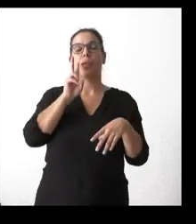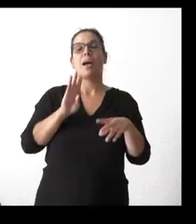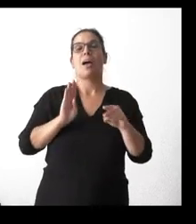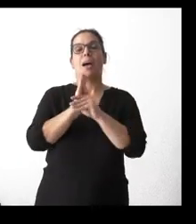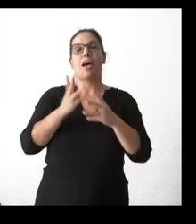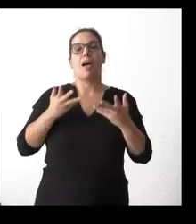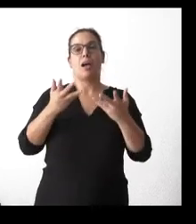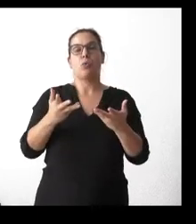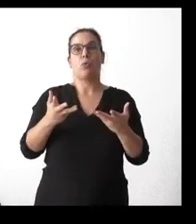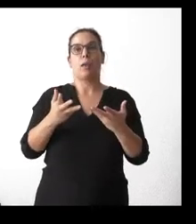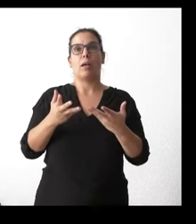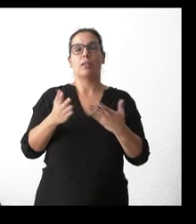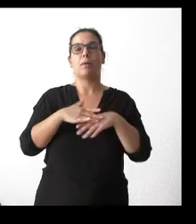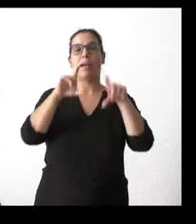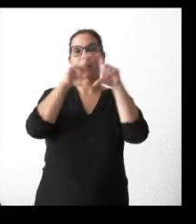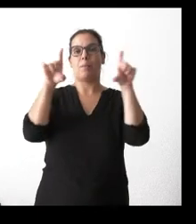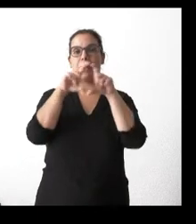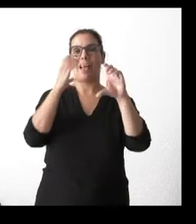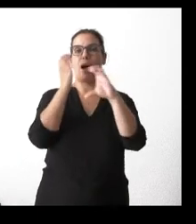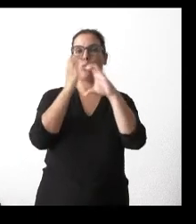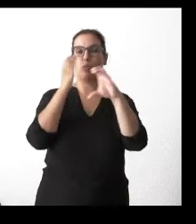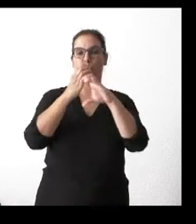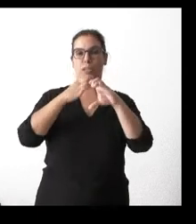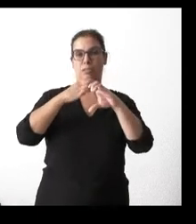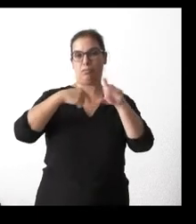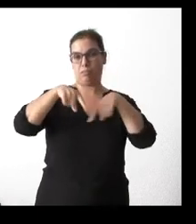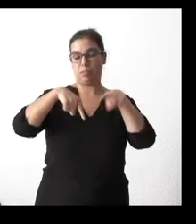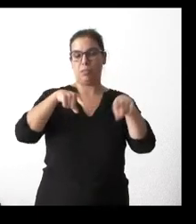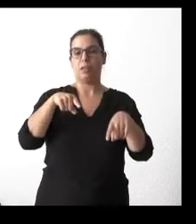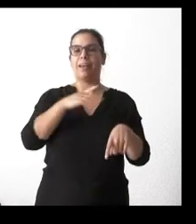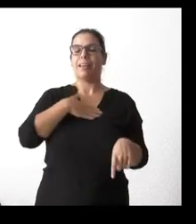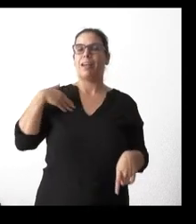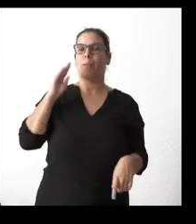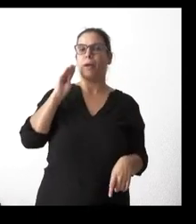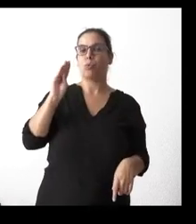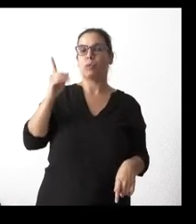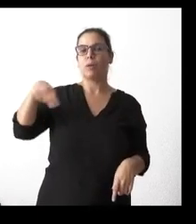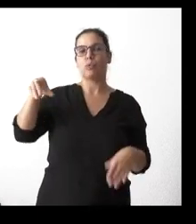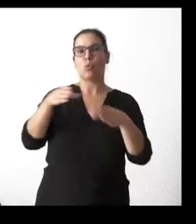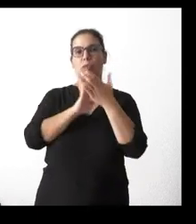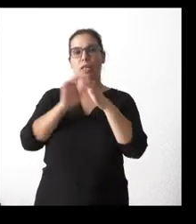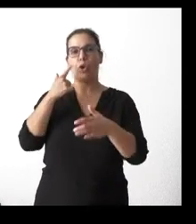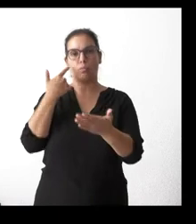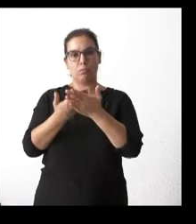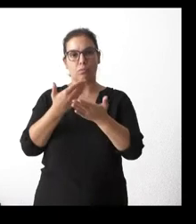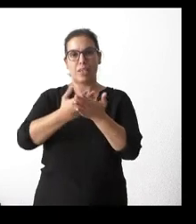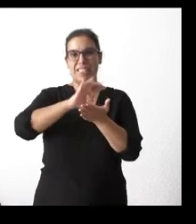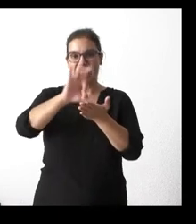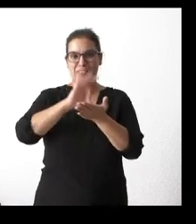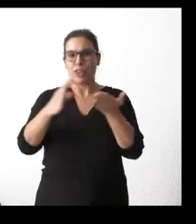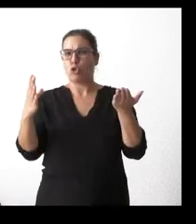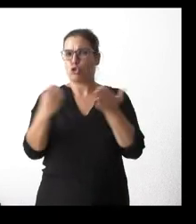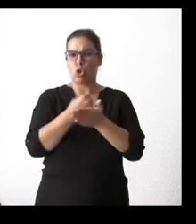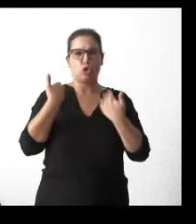compañías de autobuses, de transporte de pasajeros, quería preguntar si la Junta ha constatado que todos los servicios han vuelto al